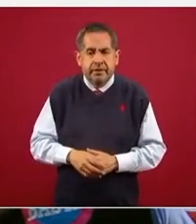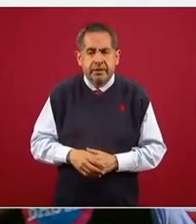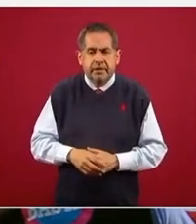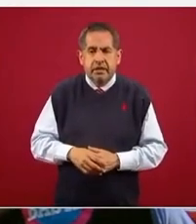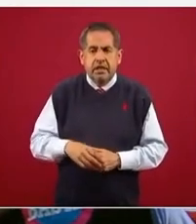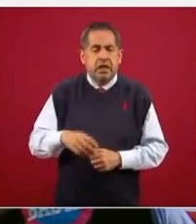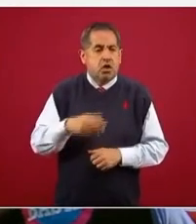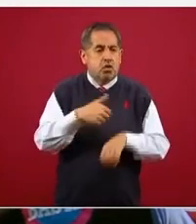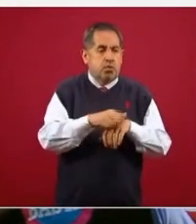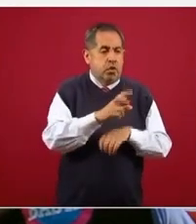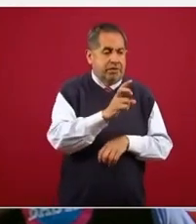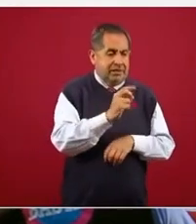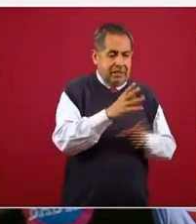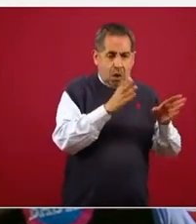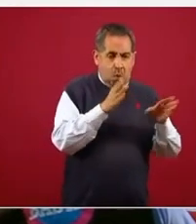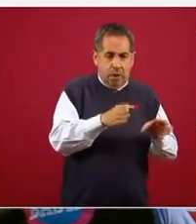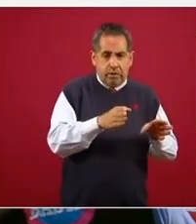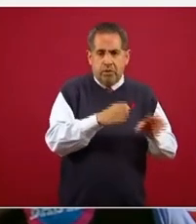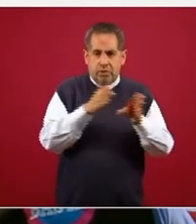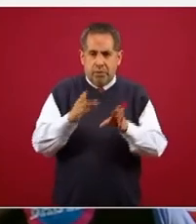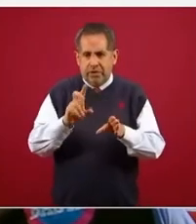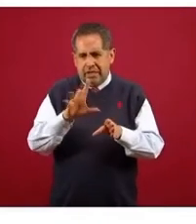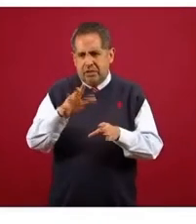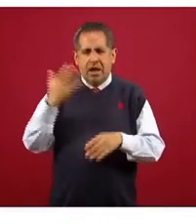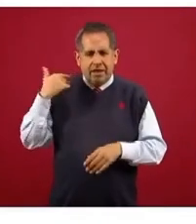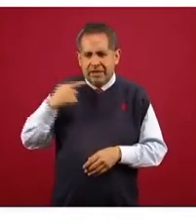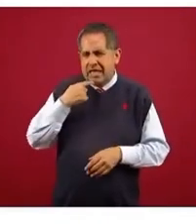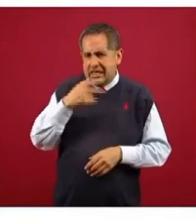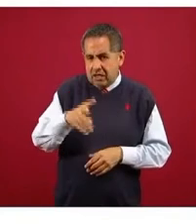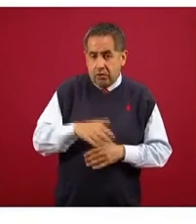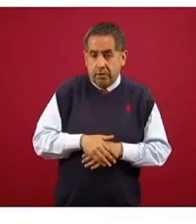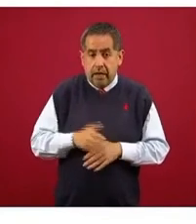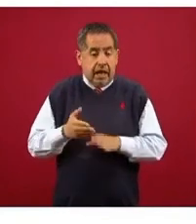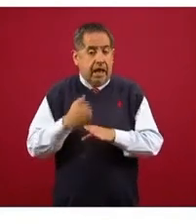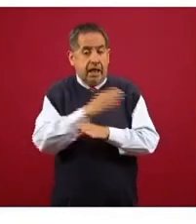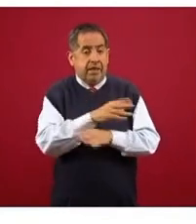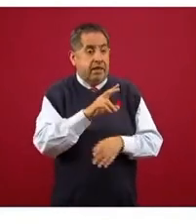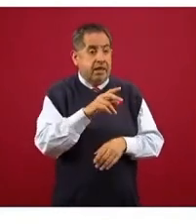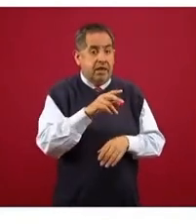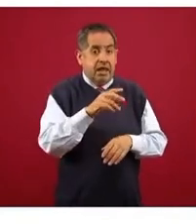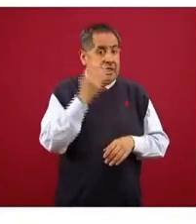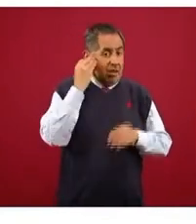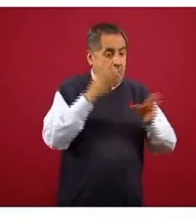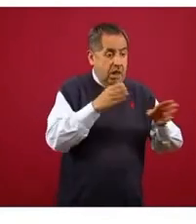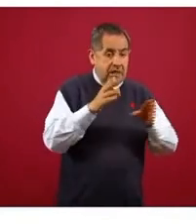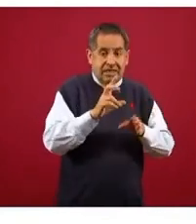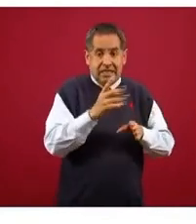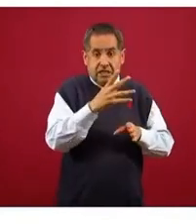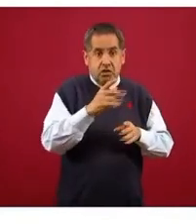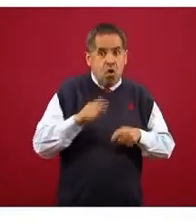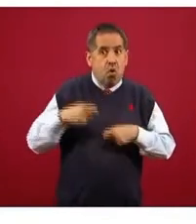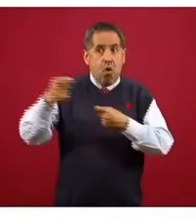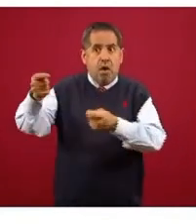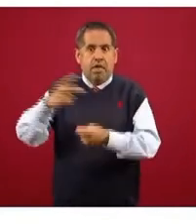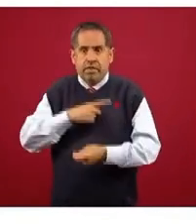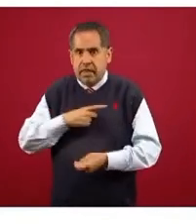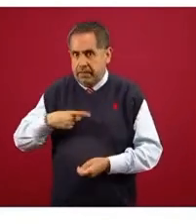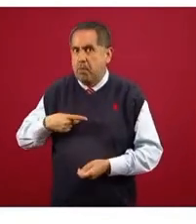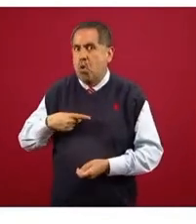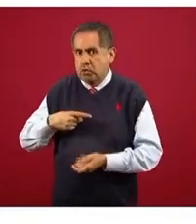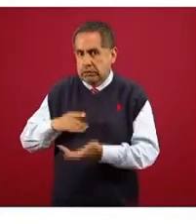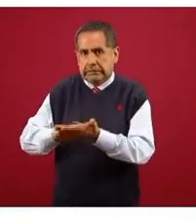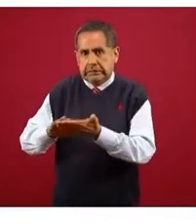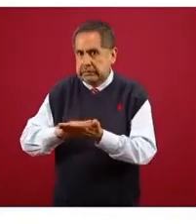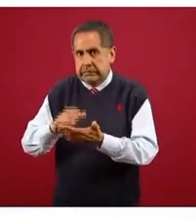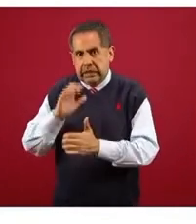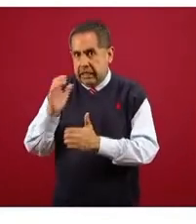Ciclo 34 y 35, ya se dijo. El 34 tuvimos un faltante al cierre. Imagínense ustedes